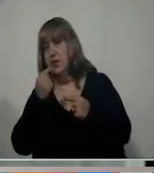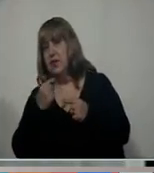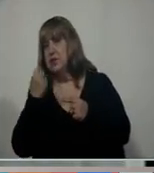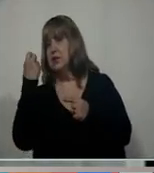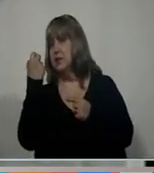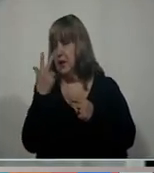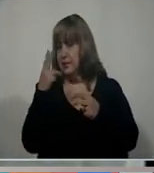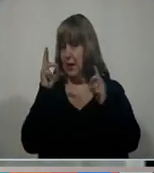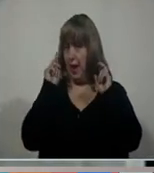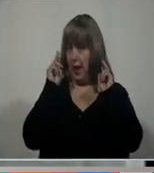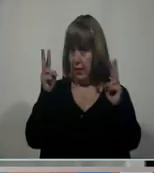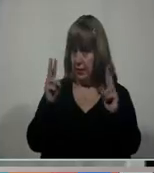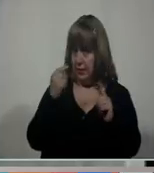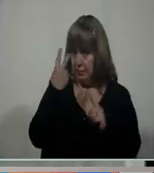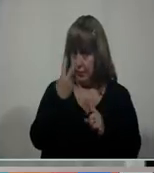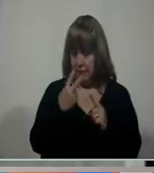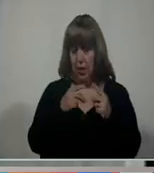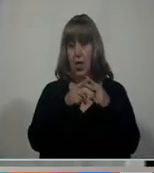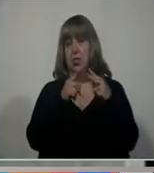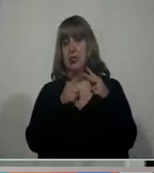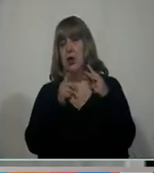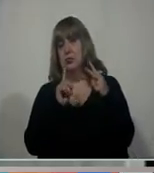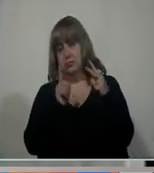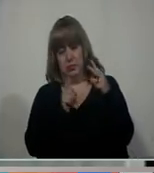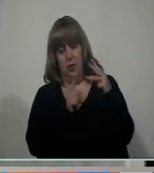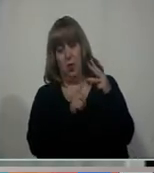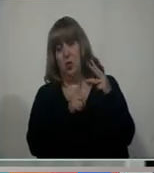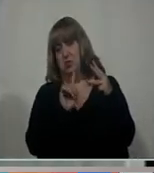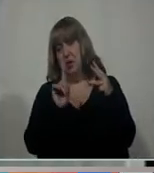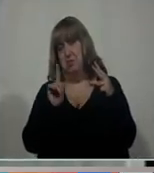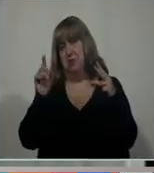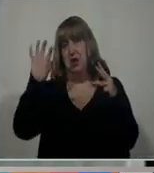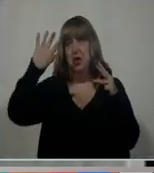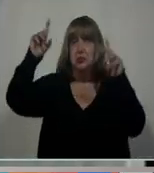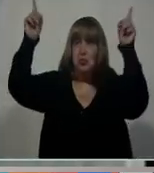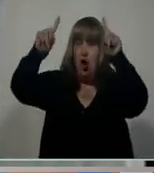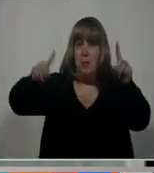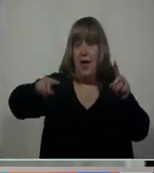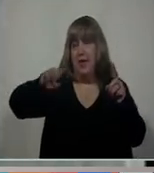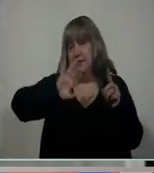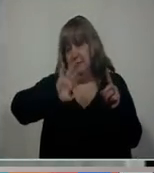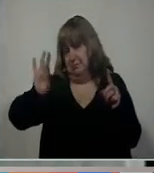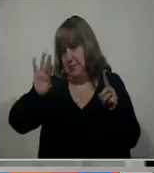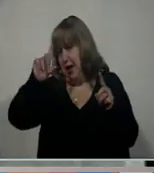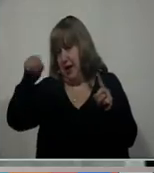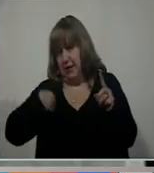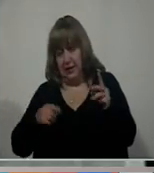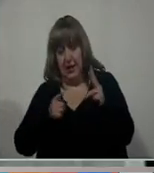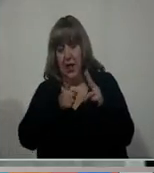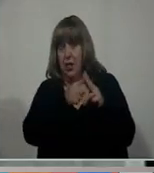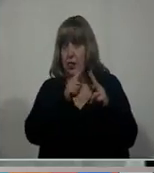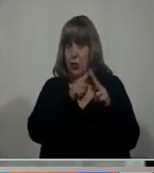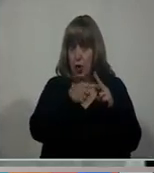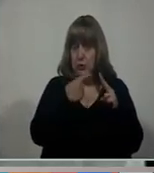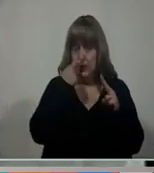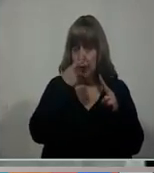alertas. Dos nos incumben, uno no, porque uno es por tormentas para el noreste de la República Argentina. Pero los